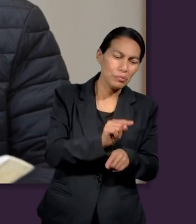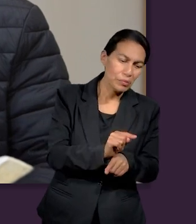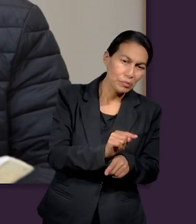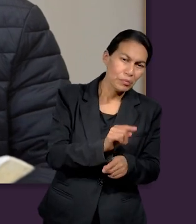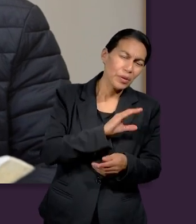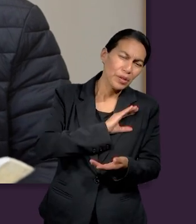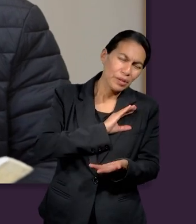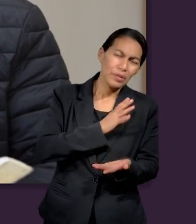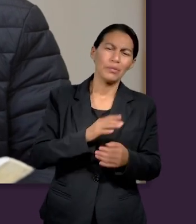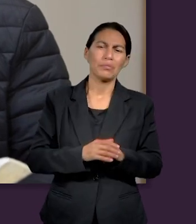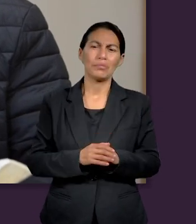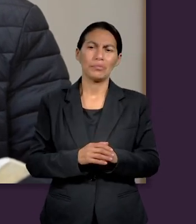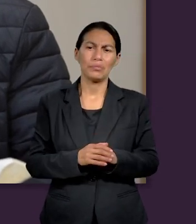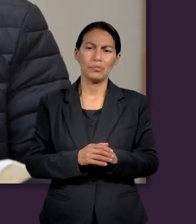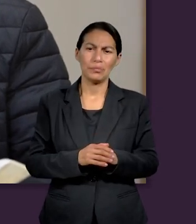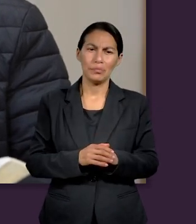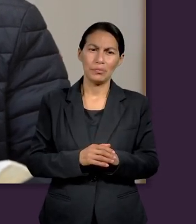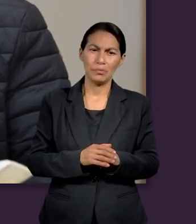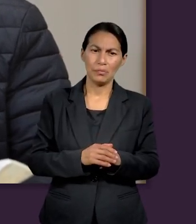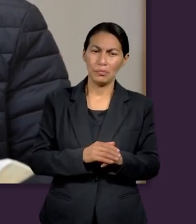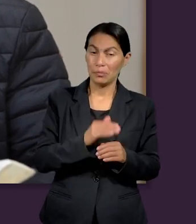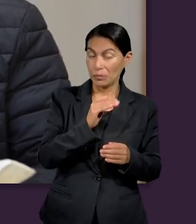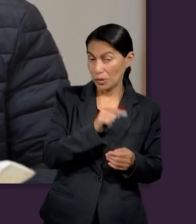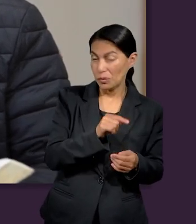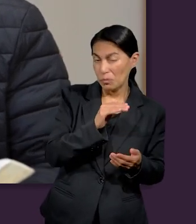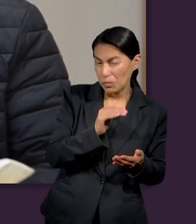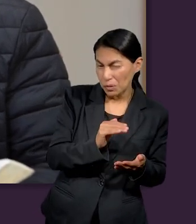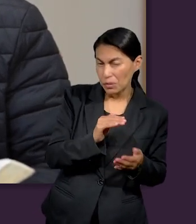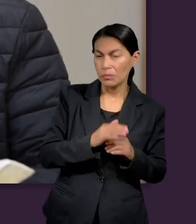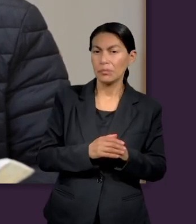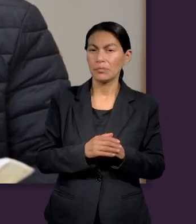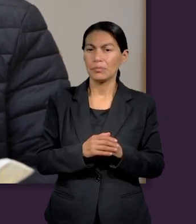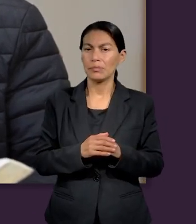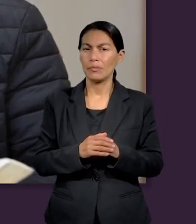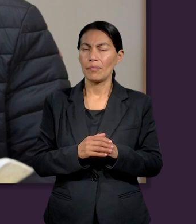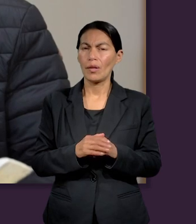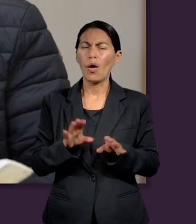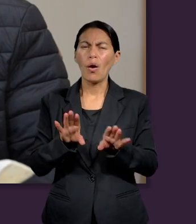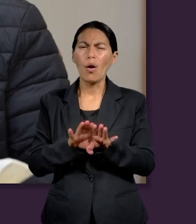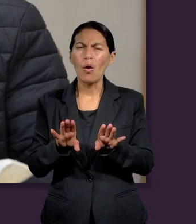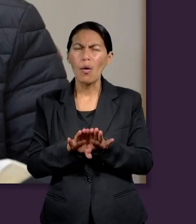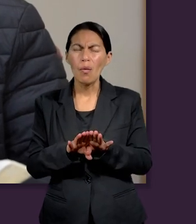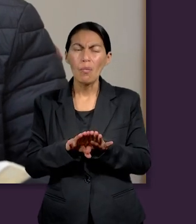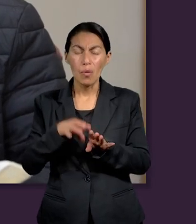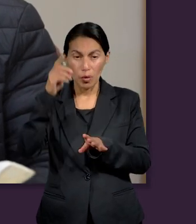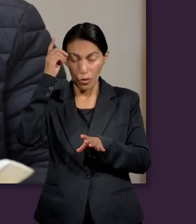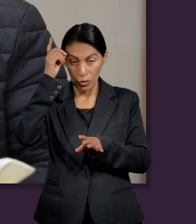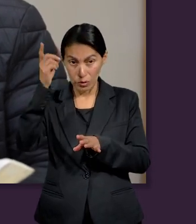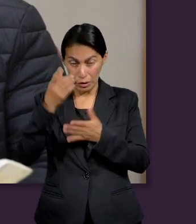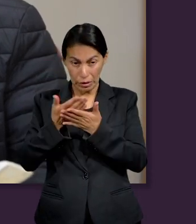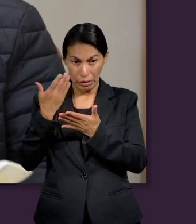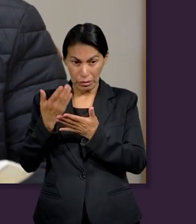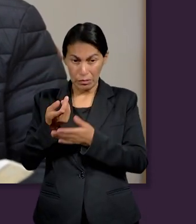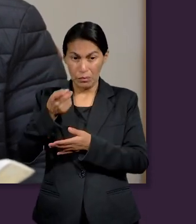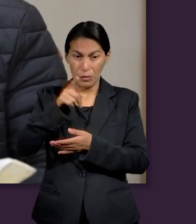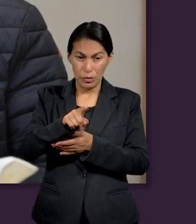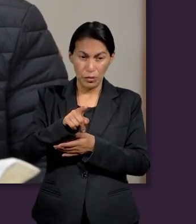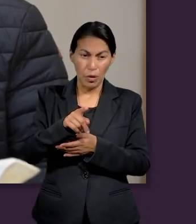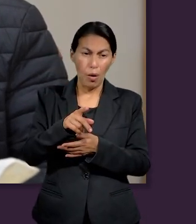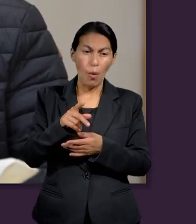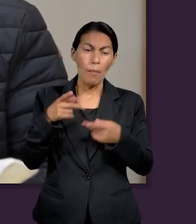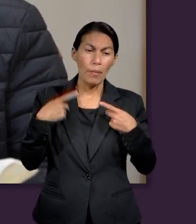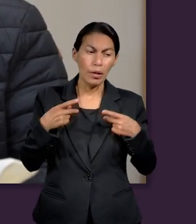la forma como Dios instruyó para que en las cosechas, por ejemplo,